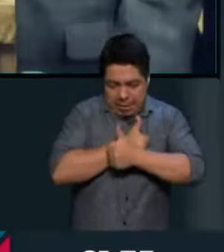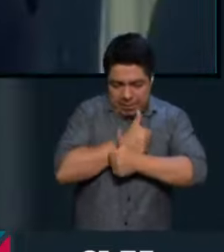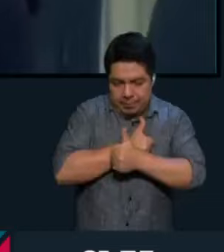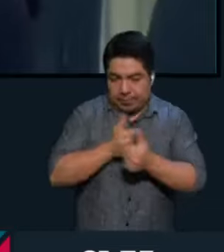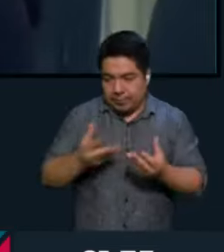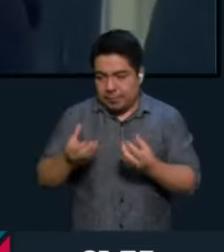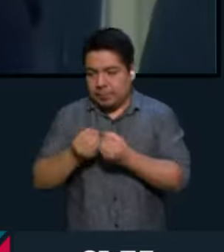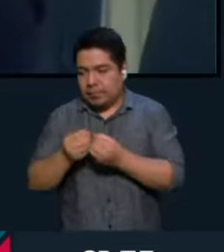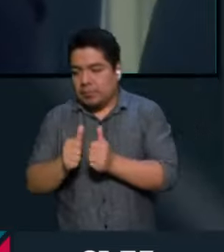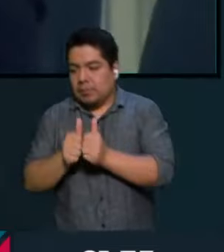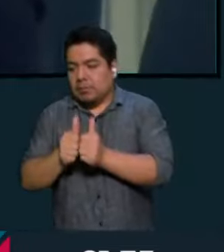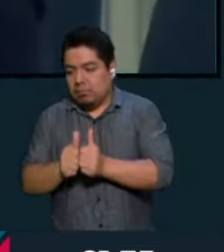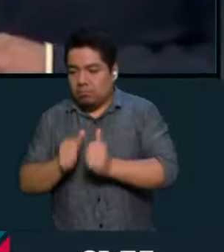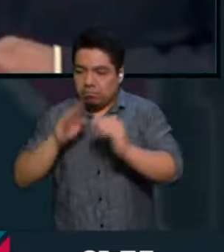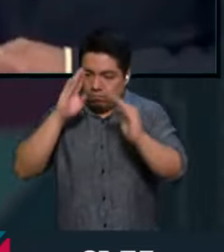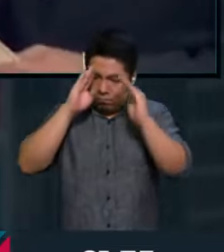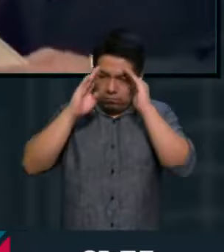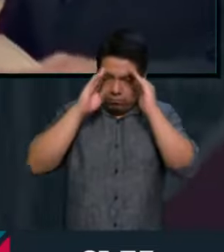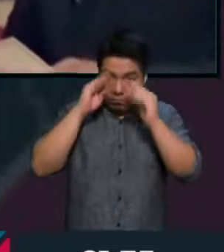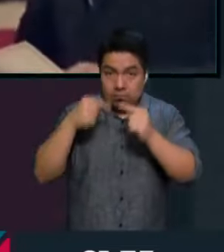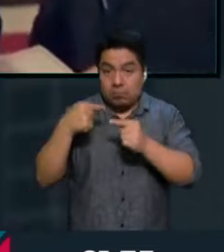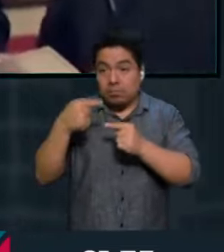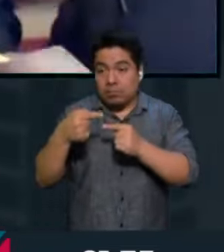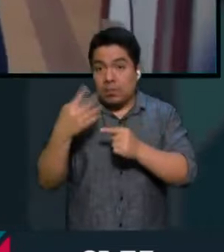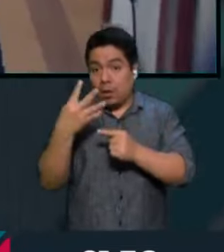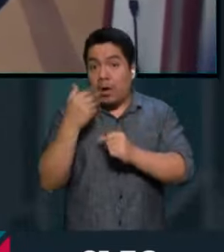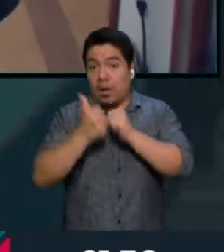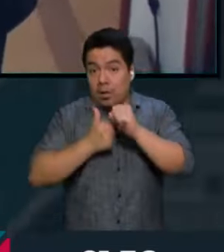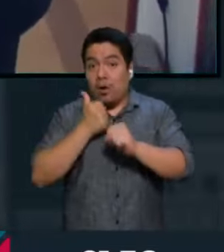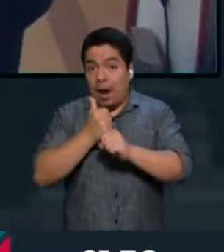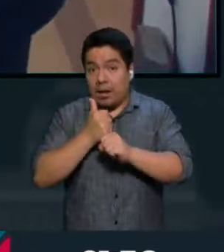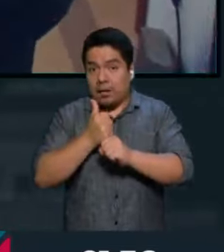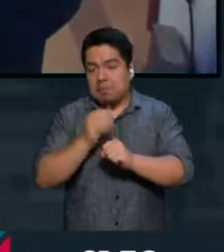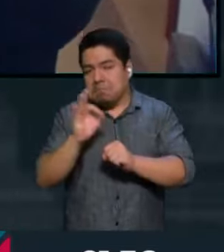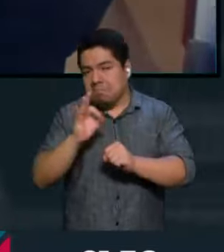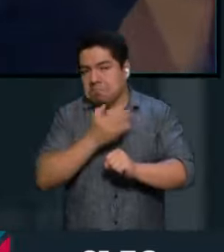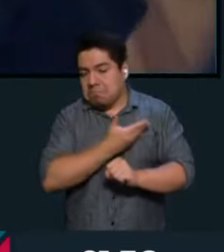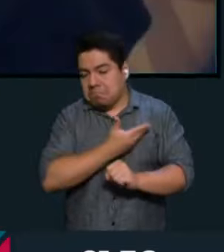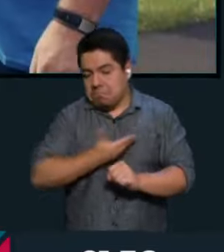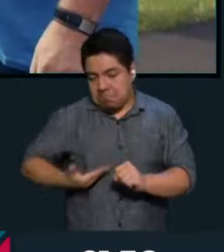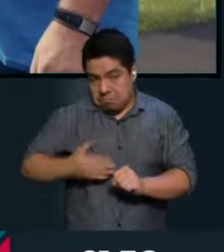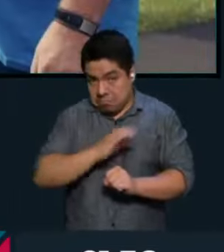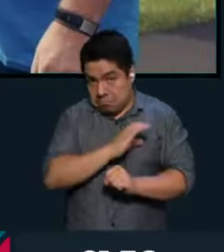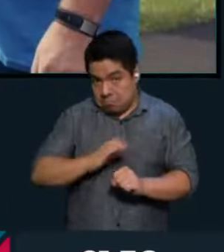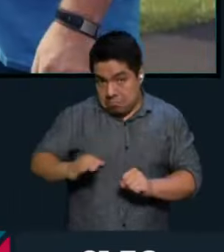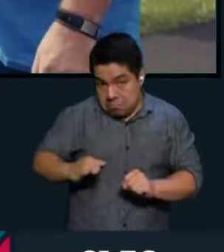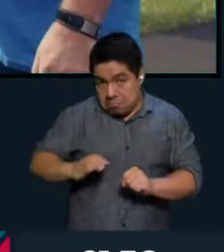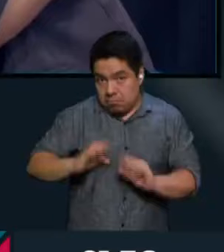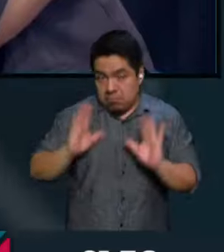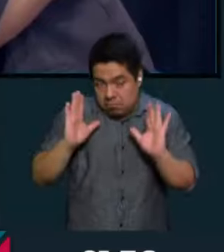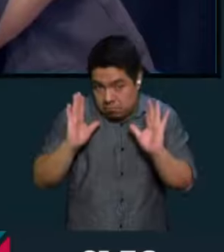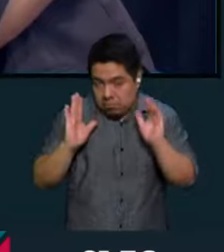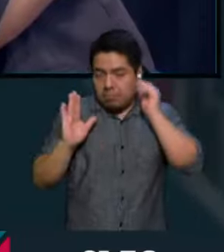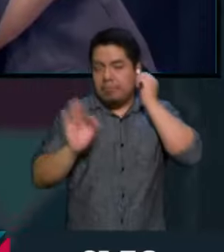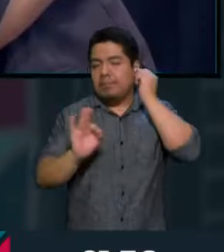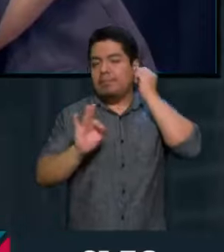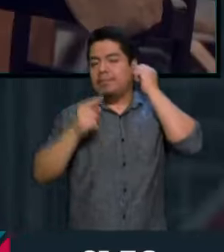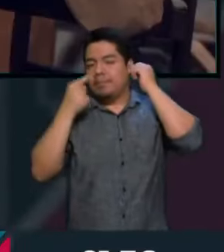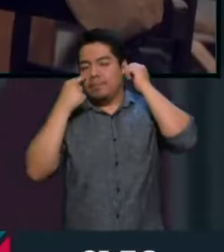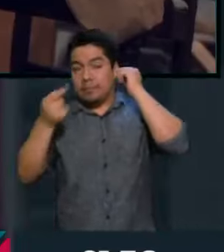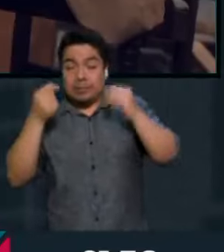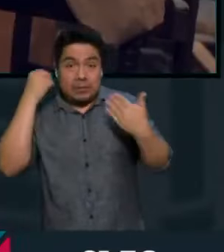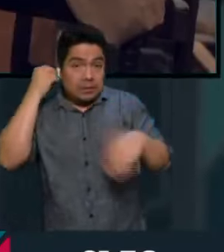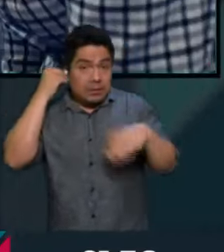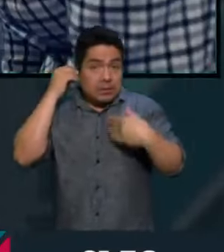lo mejor se quema pensando en que dentro de cuatro años pueda ser a su vez candidato a la presidencia. Pero dicho esto, fíjate que está